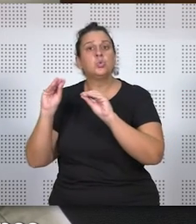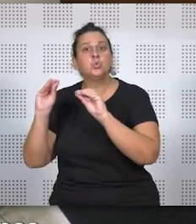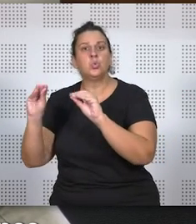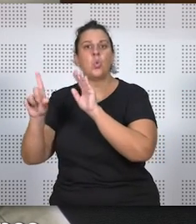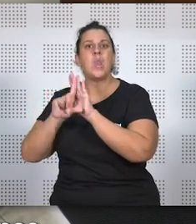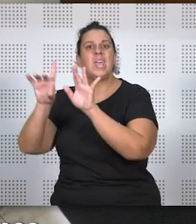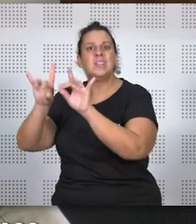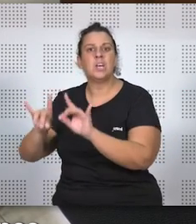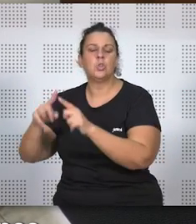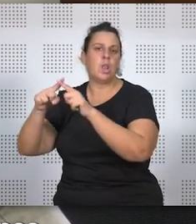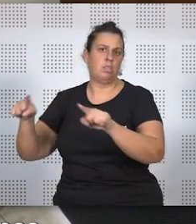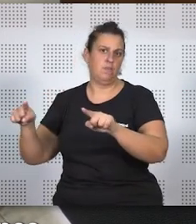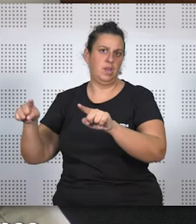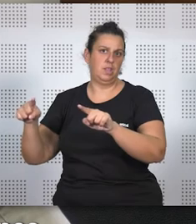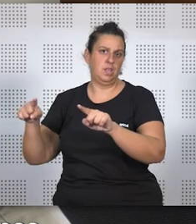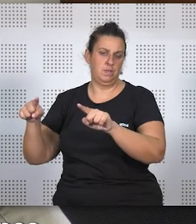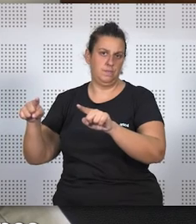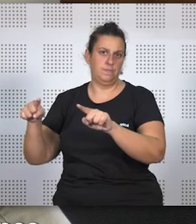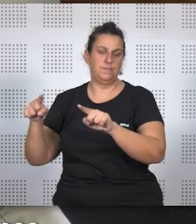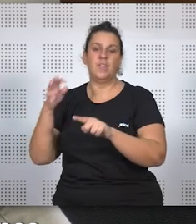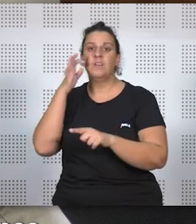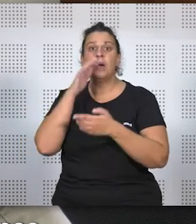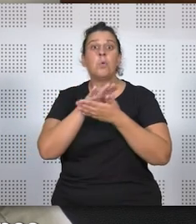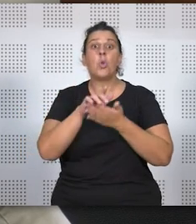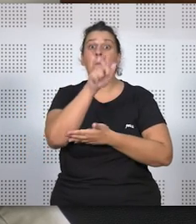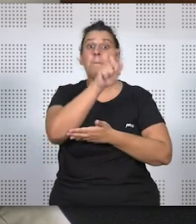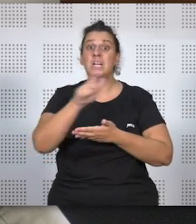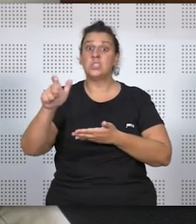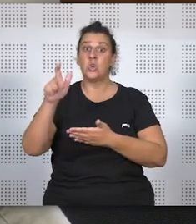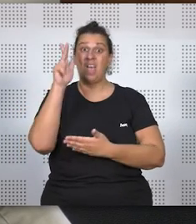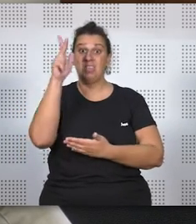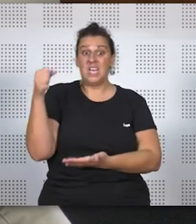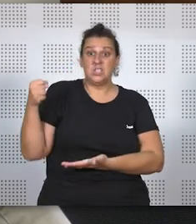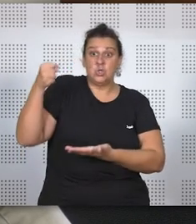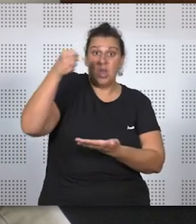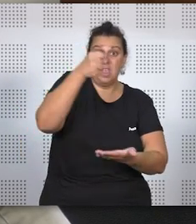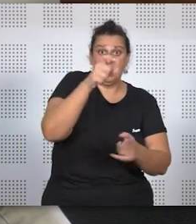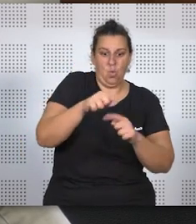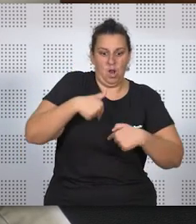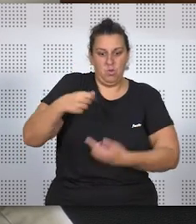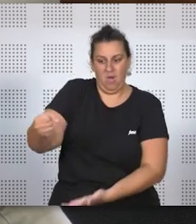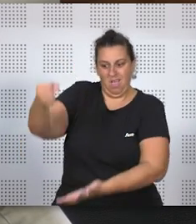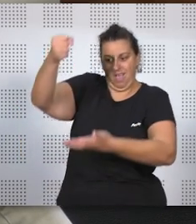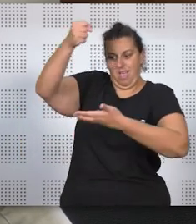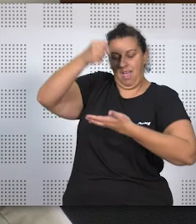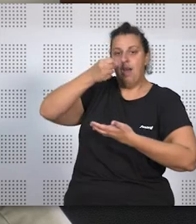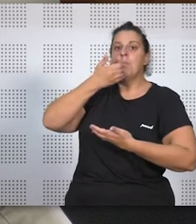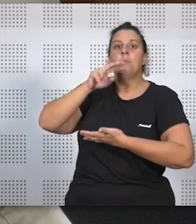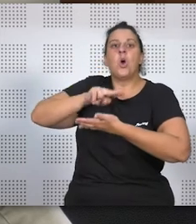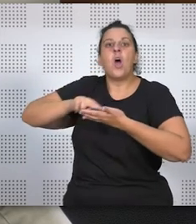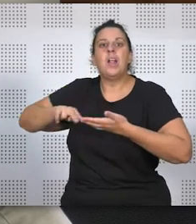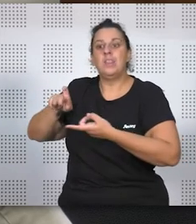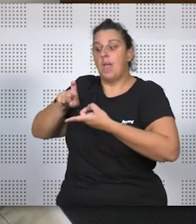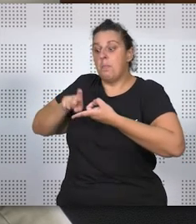compilaciones, tanto en cuanto a las personas legitimarias, que así, por ejemplo, te diría que en Galicia son los cónyuges y descendientes,